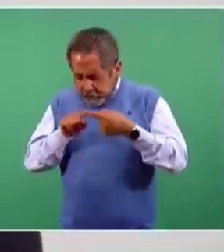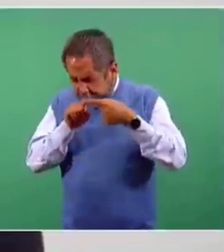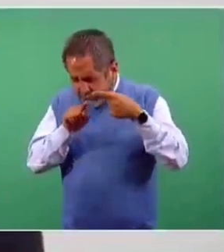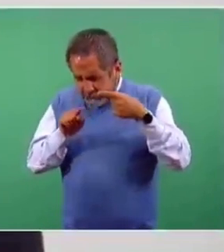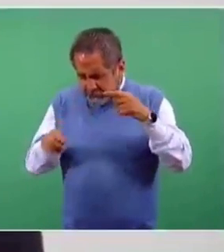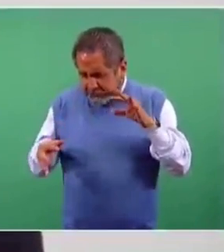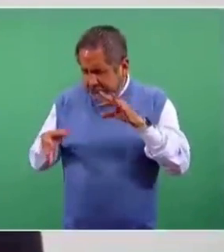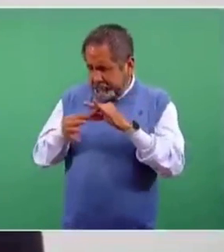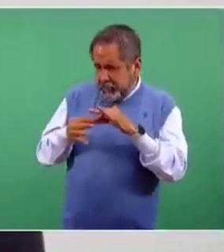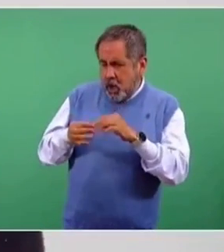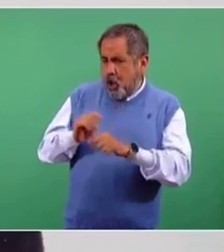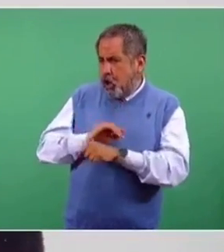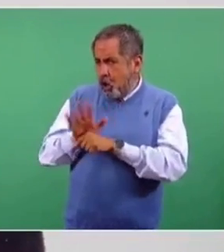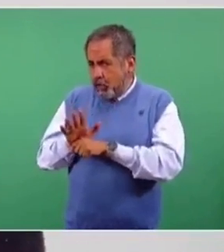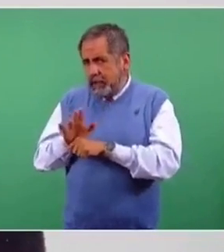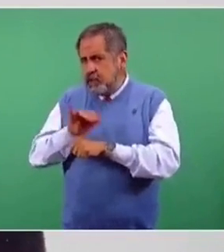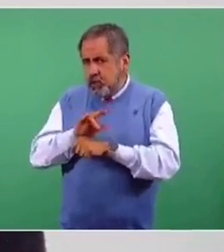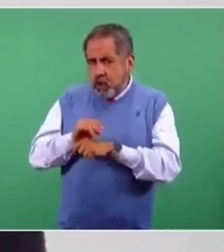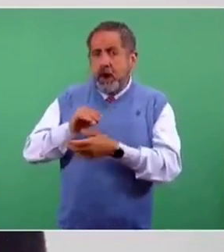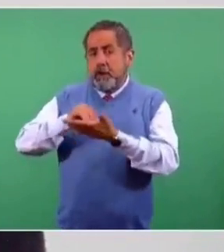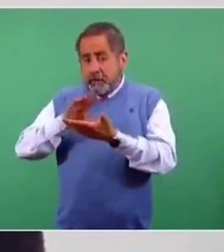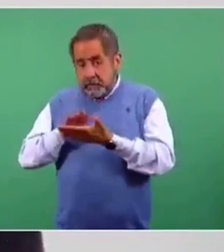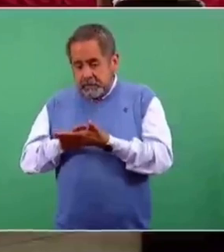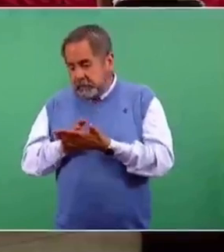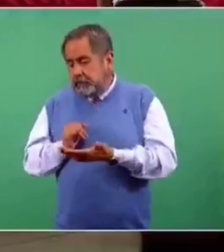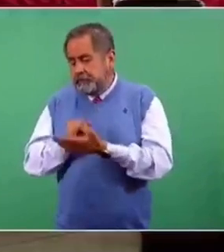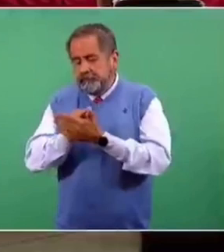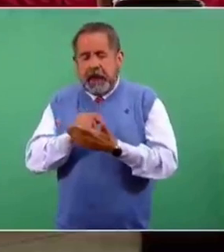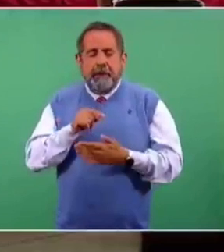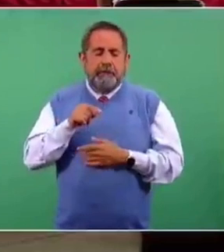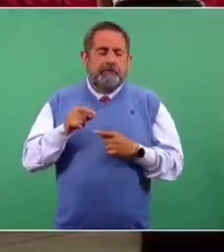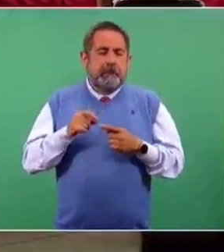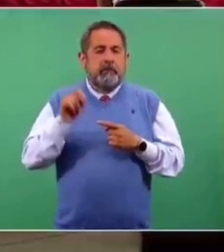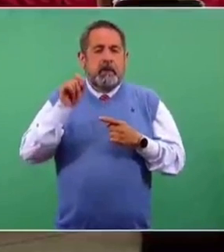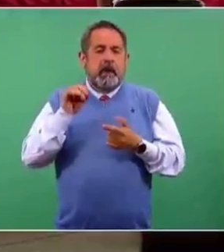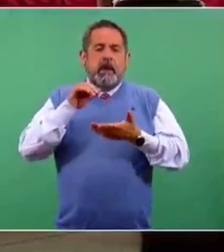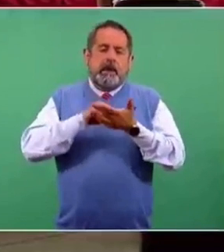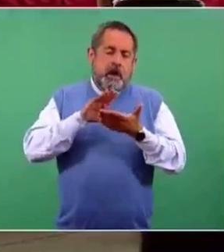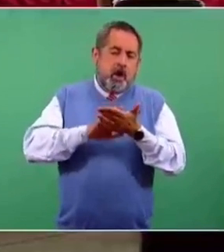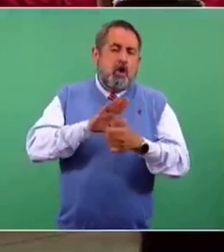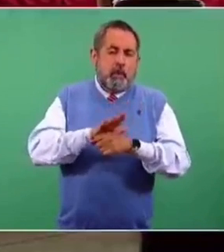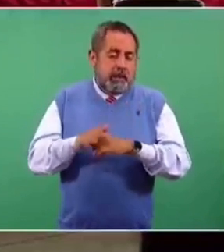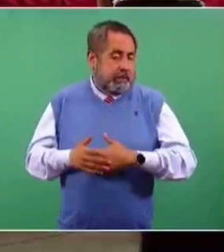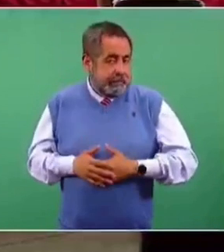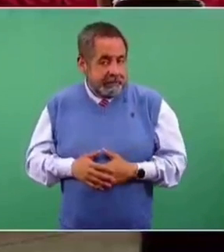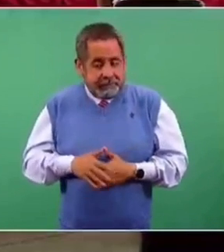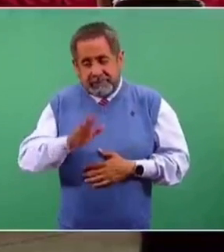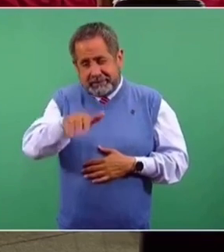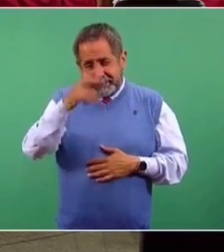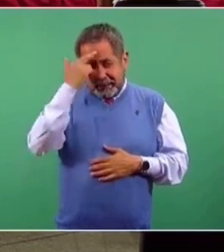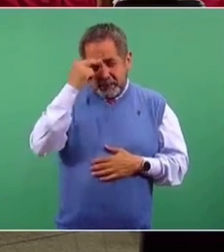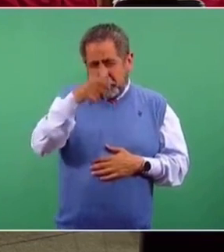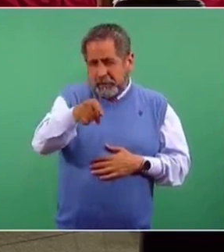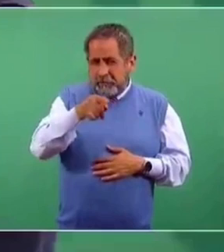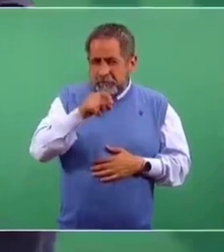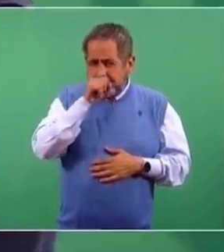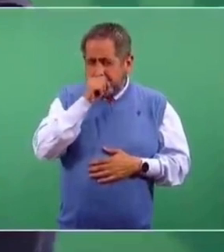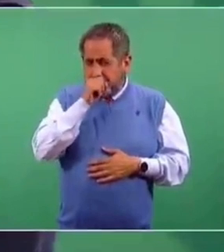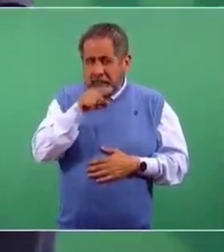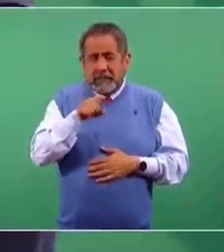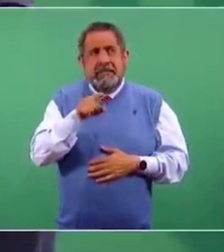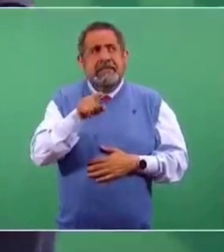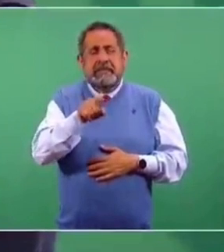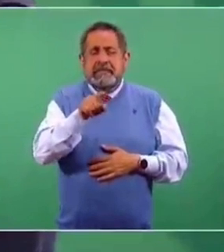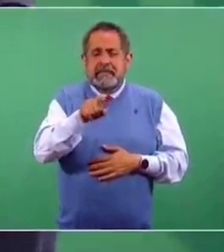para, en función de esta información, definir si efectivamente esa persona falleció. Recordemos que hay algo que sucede que no es propio